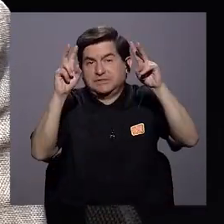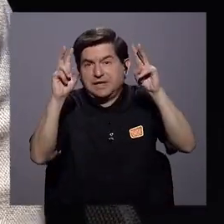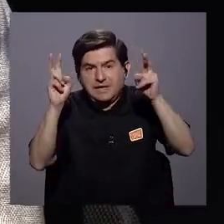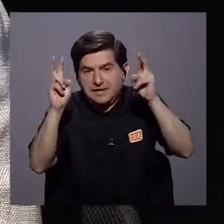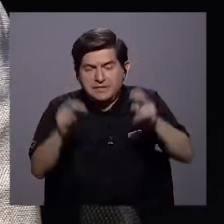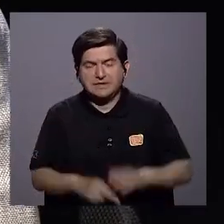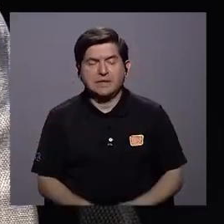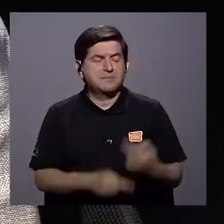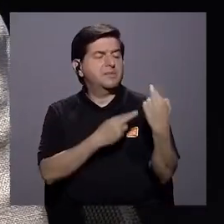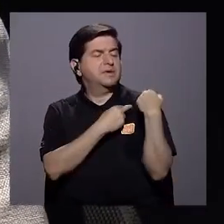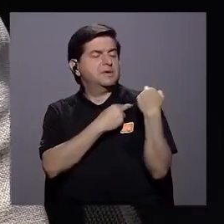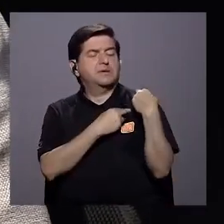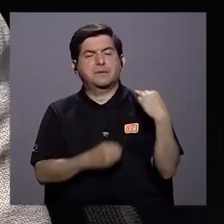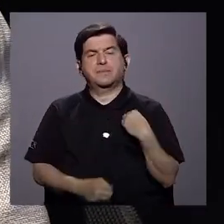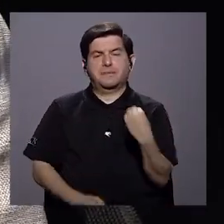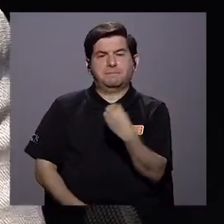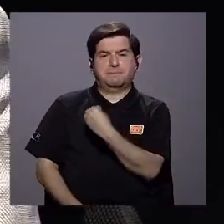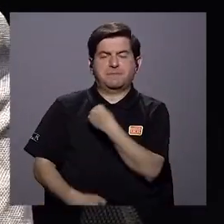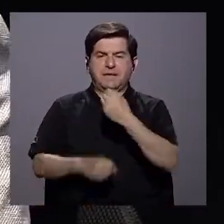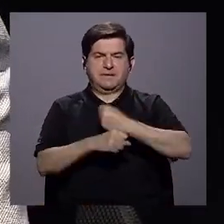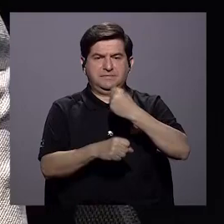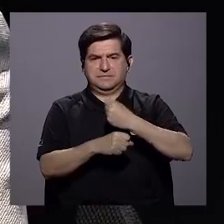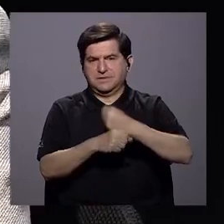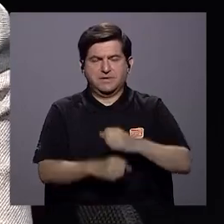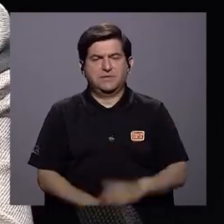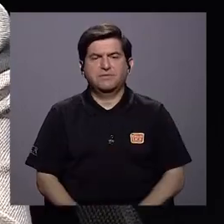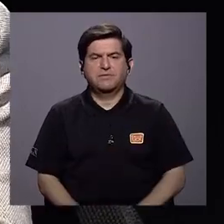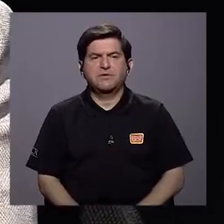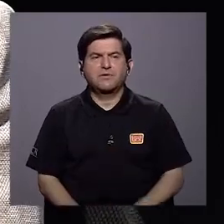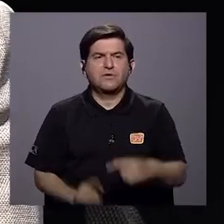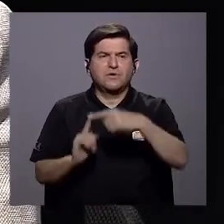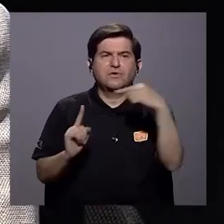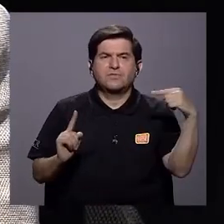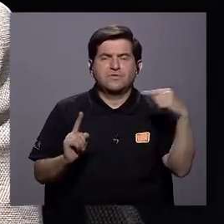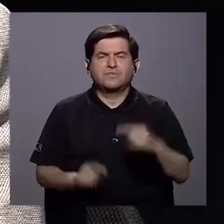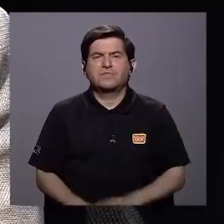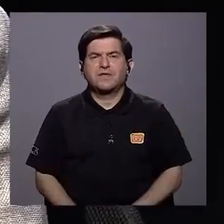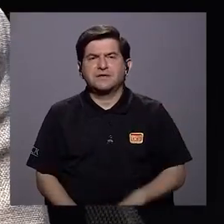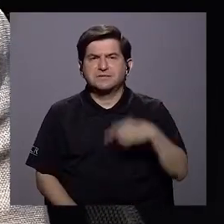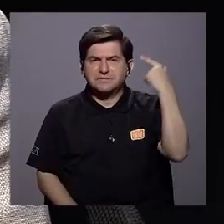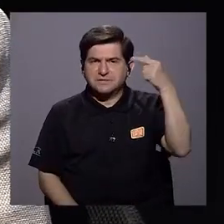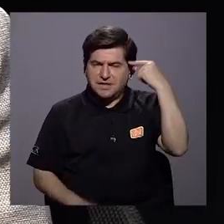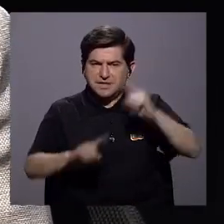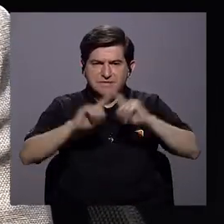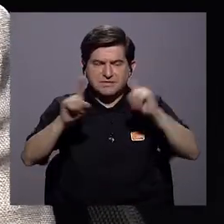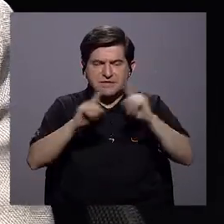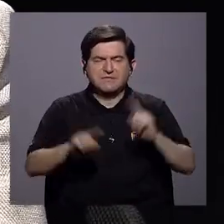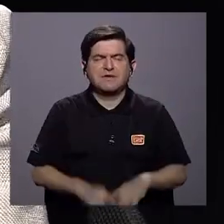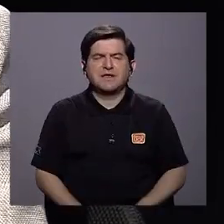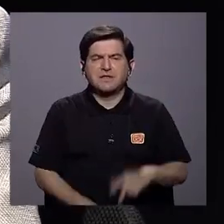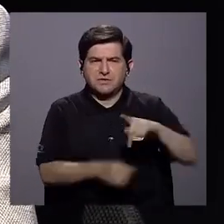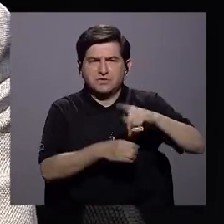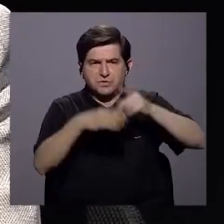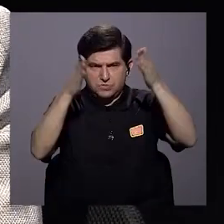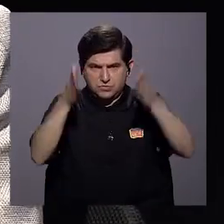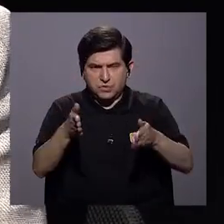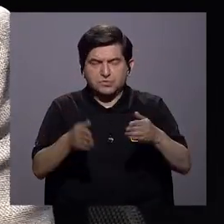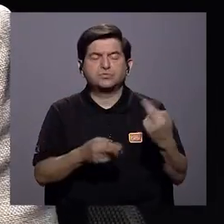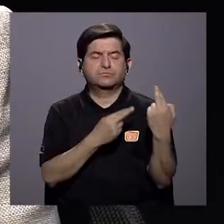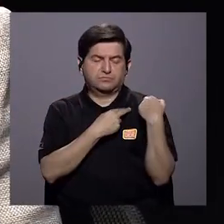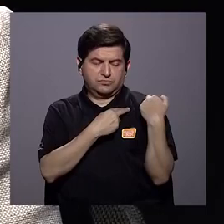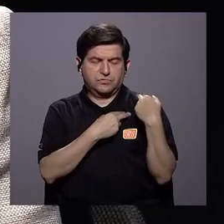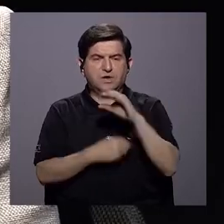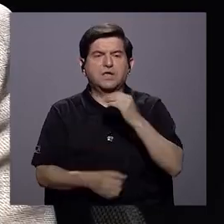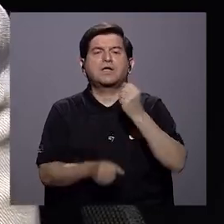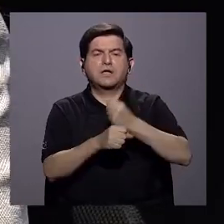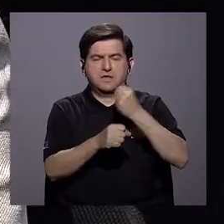responsabilidad del Ministerio de Trabajo. En realidad tenemos desde el Estado distintos actores de responsabilidad y tenemos, por supuesto, también